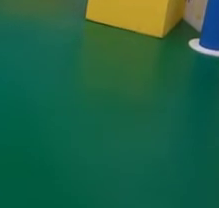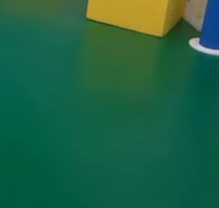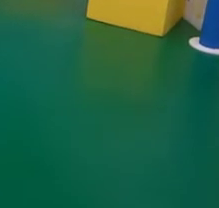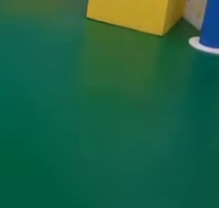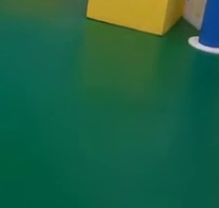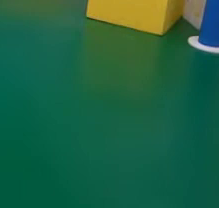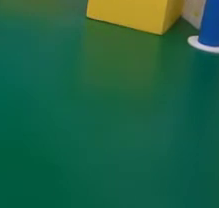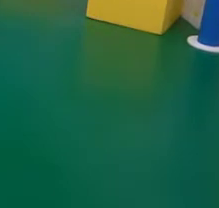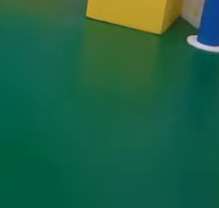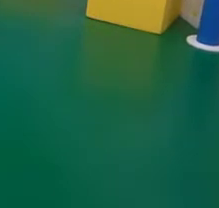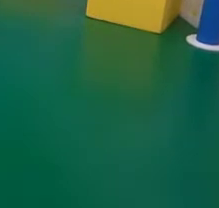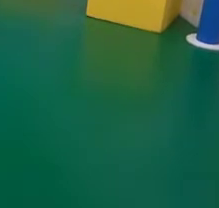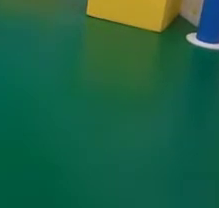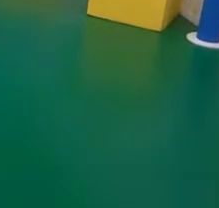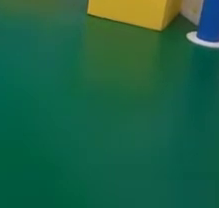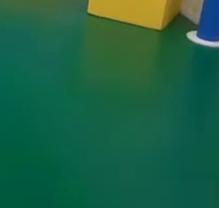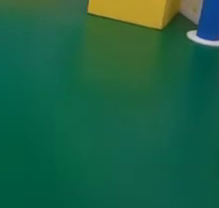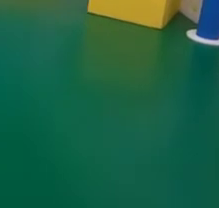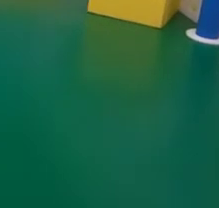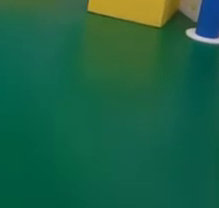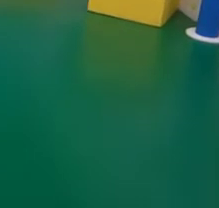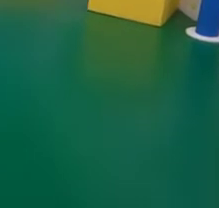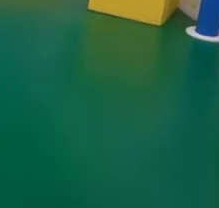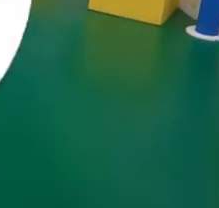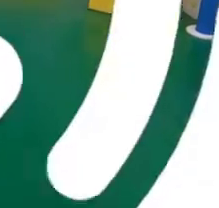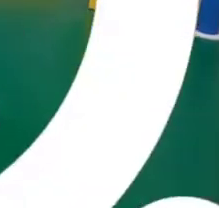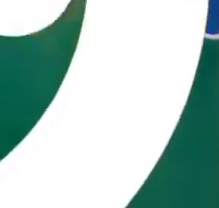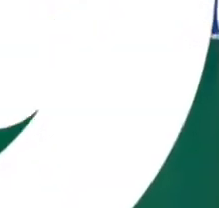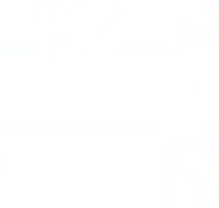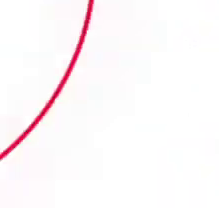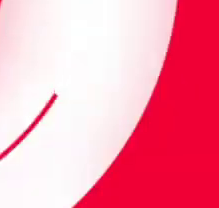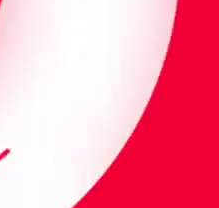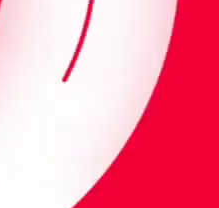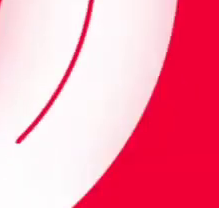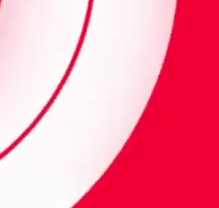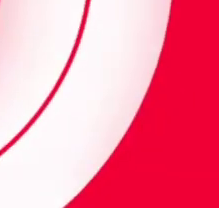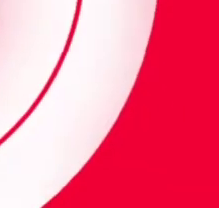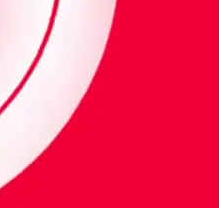gato. Una, dos, tres. ¡Puuh! ¡Puuh!